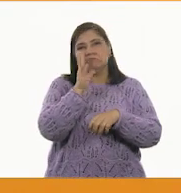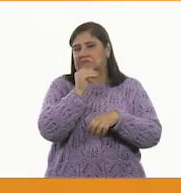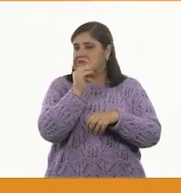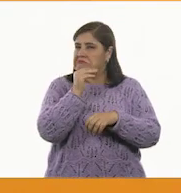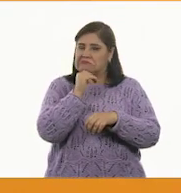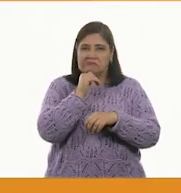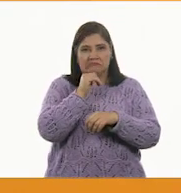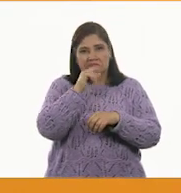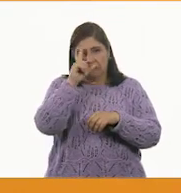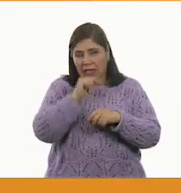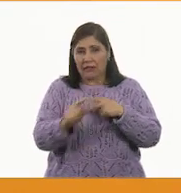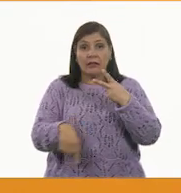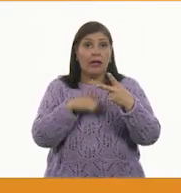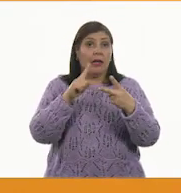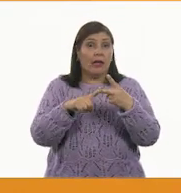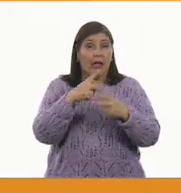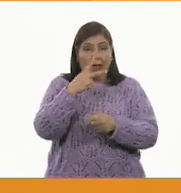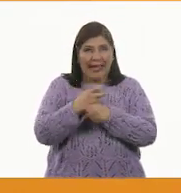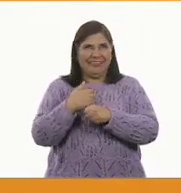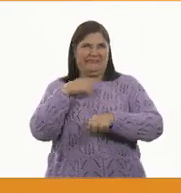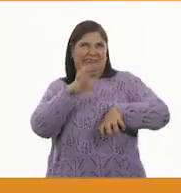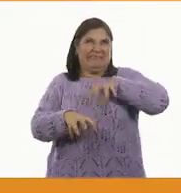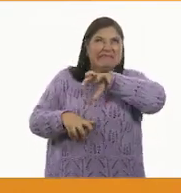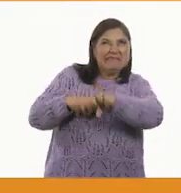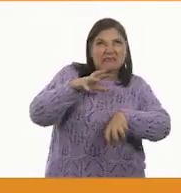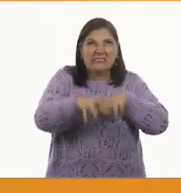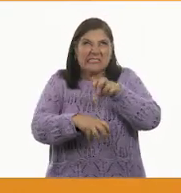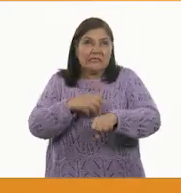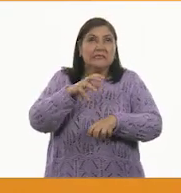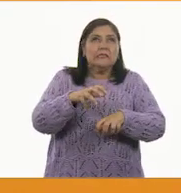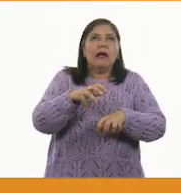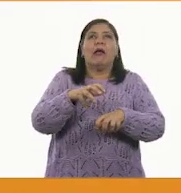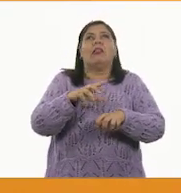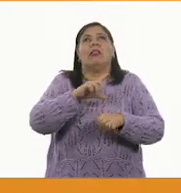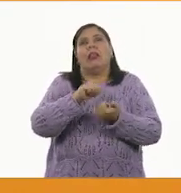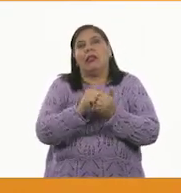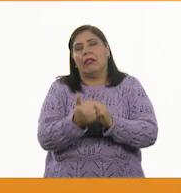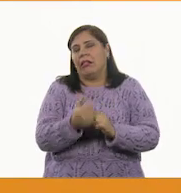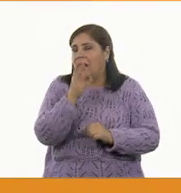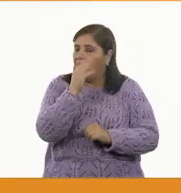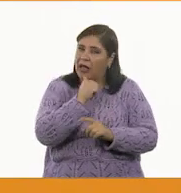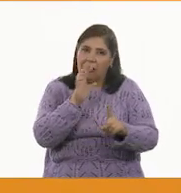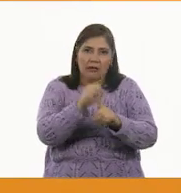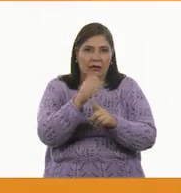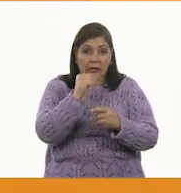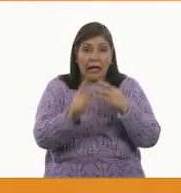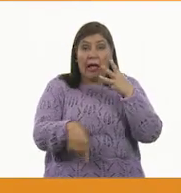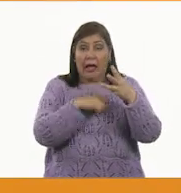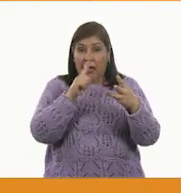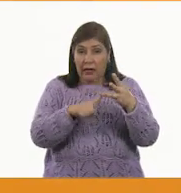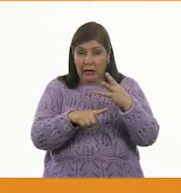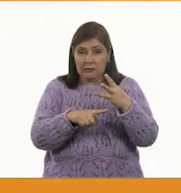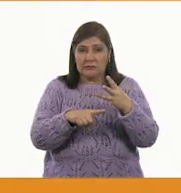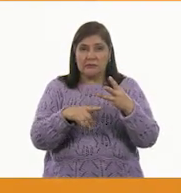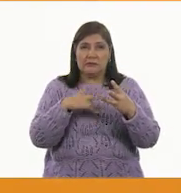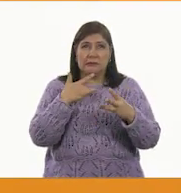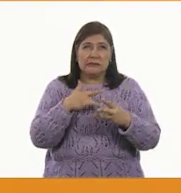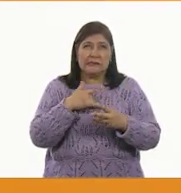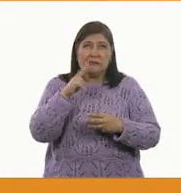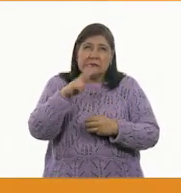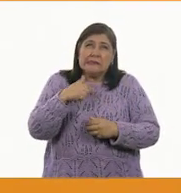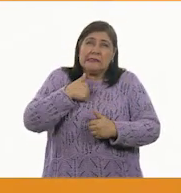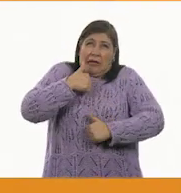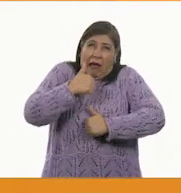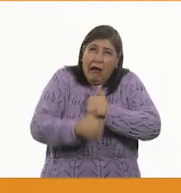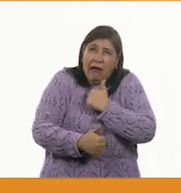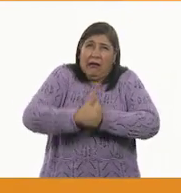segundo empezó con mucha fuerza, pero tampoco lo logró. El tercero le puso mucho